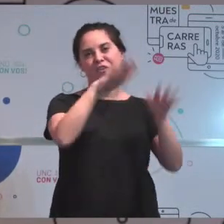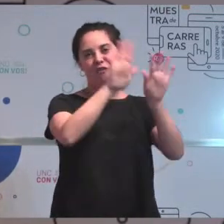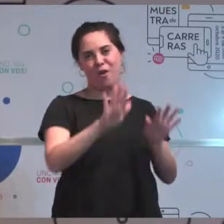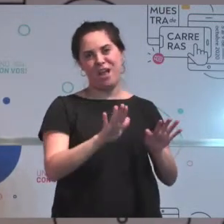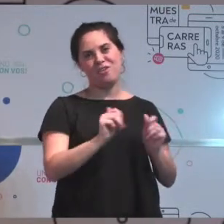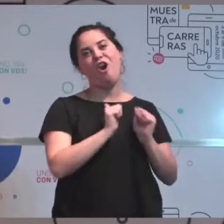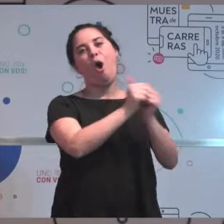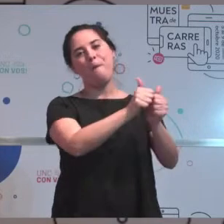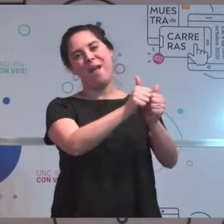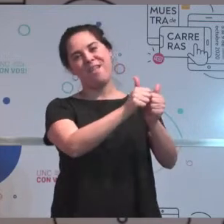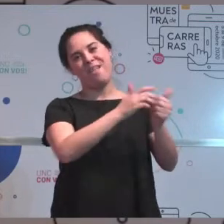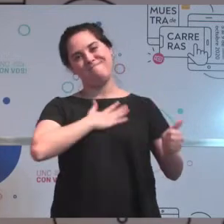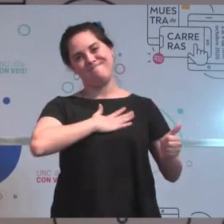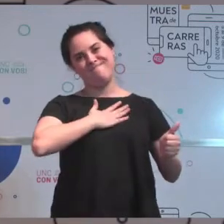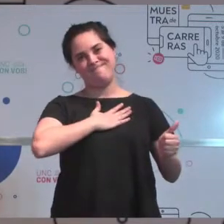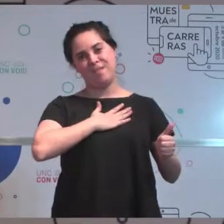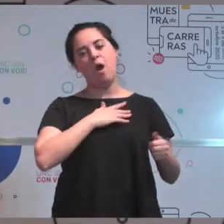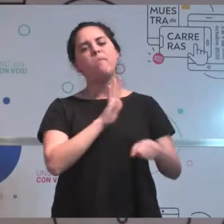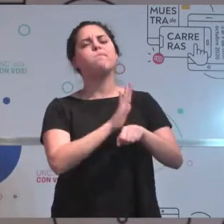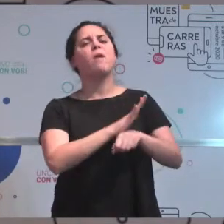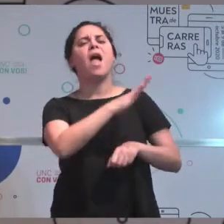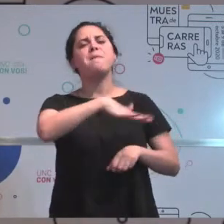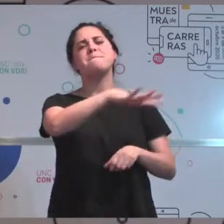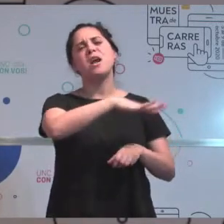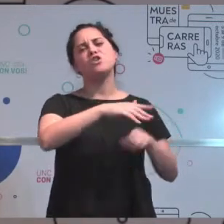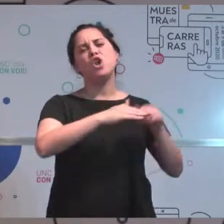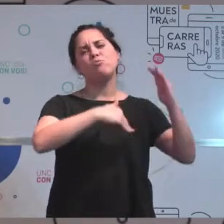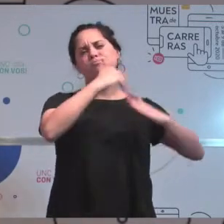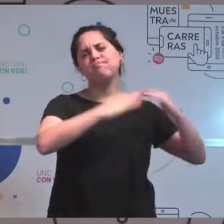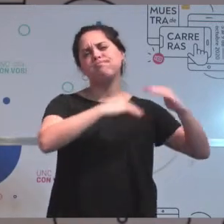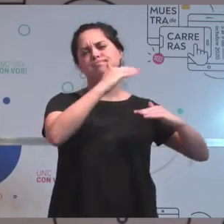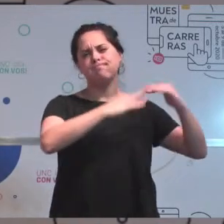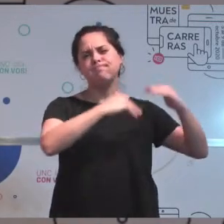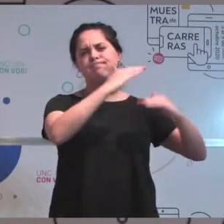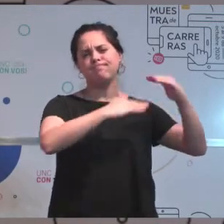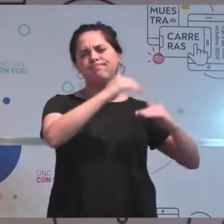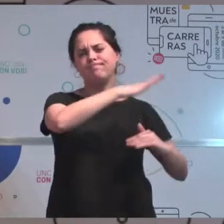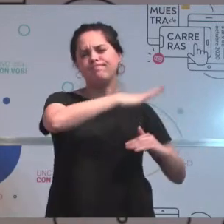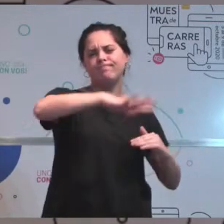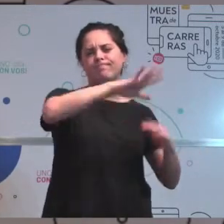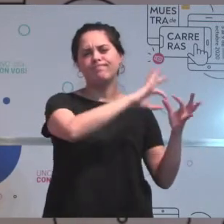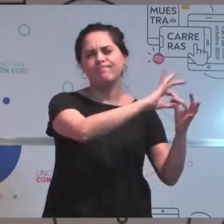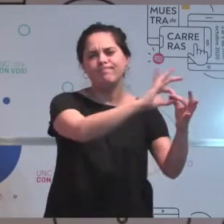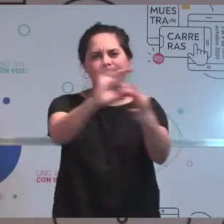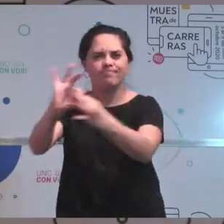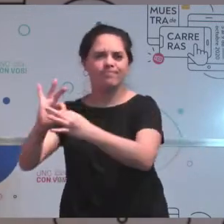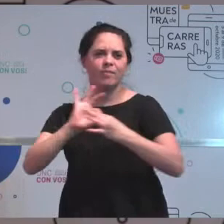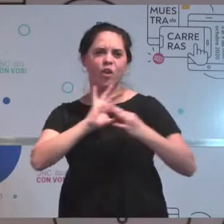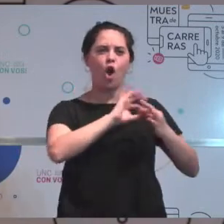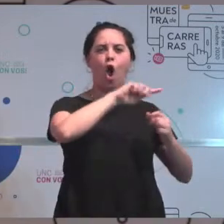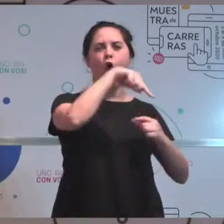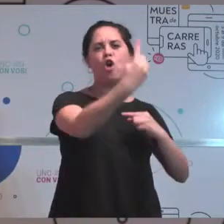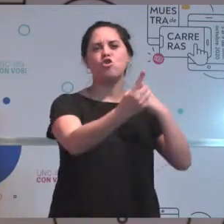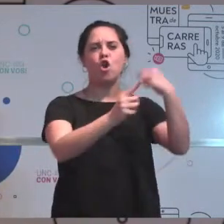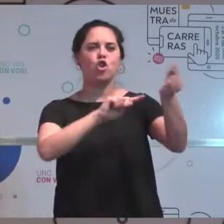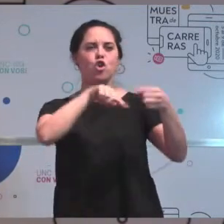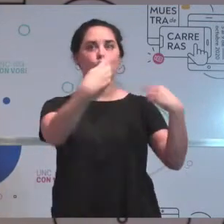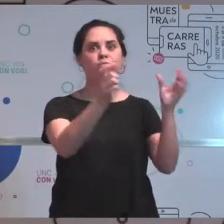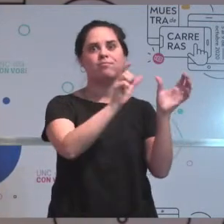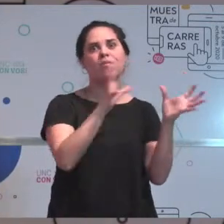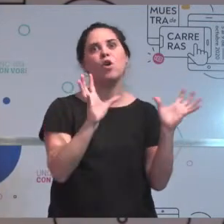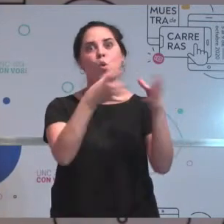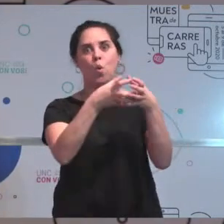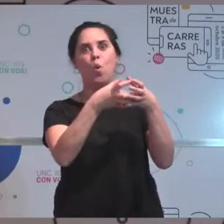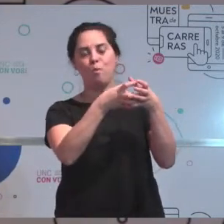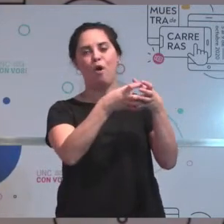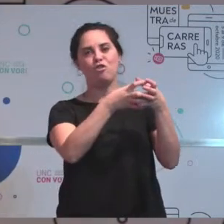de un espacio donde se va construyendo la educación en el sitio, con otros, esto que mencionan también de los grupos,